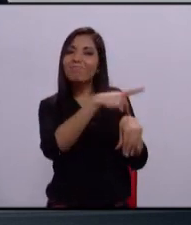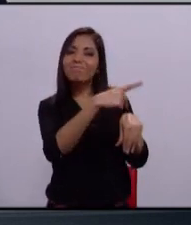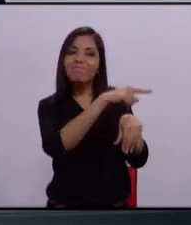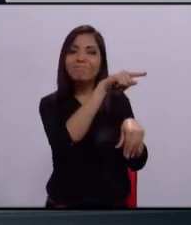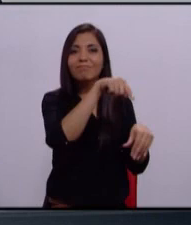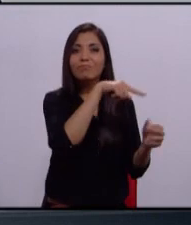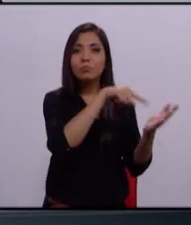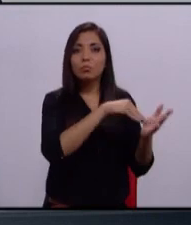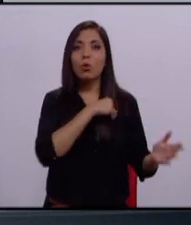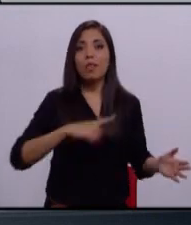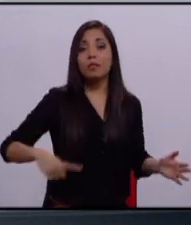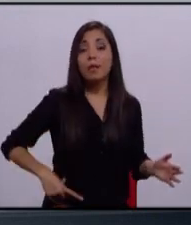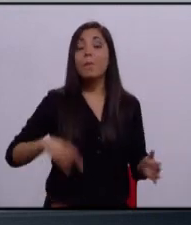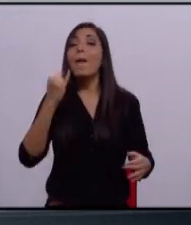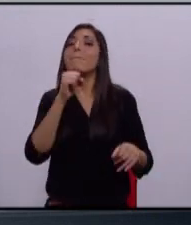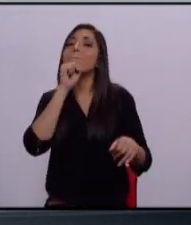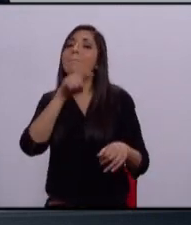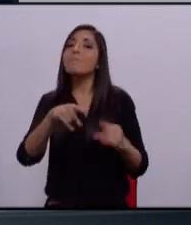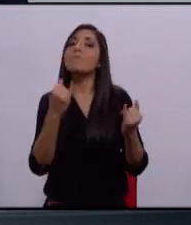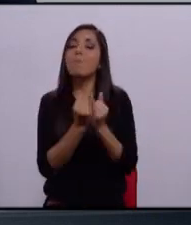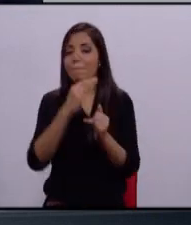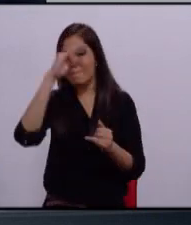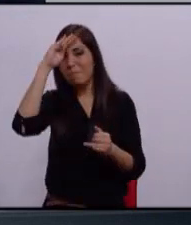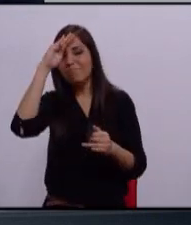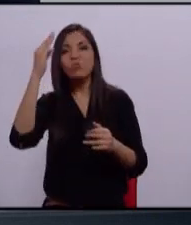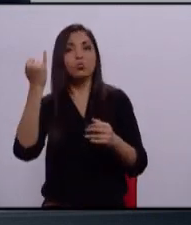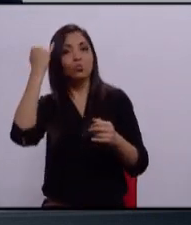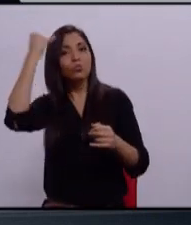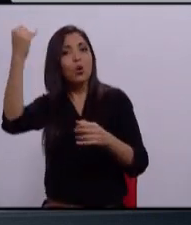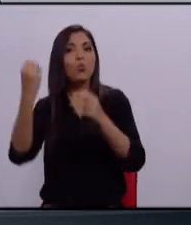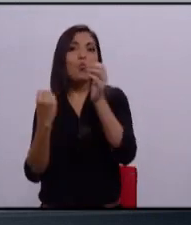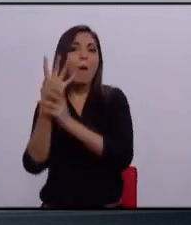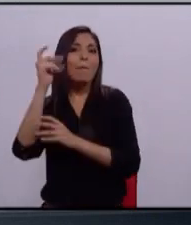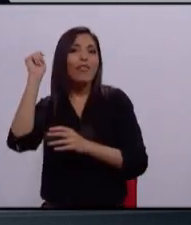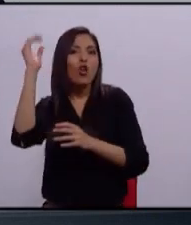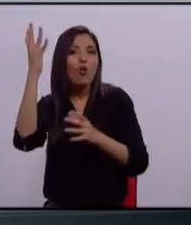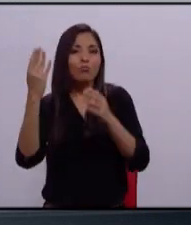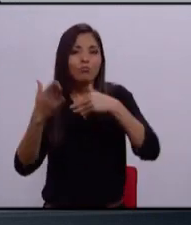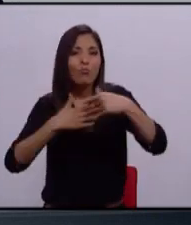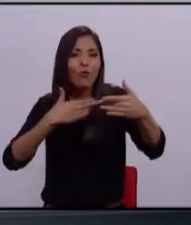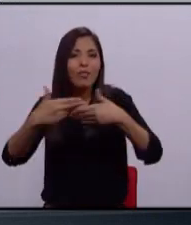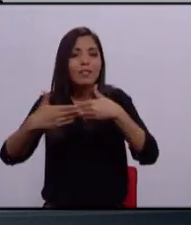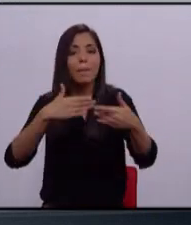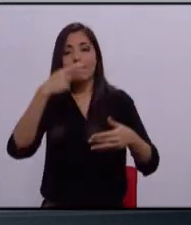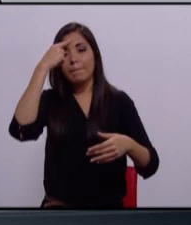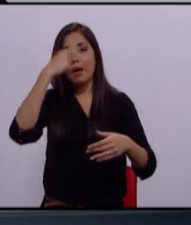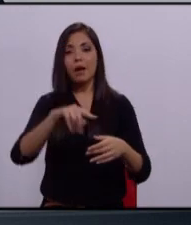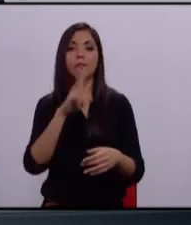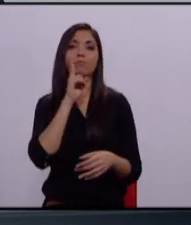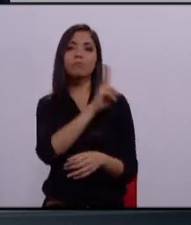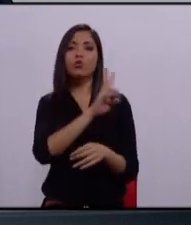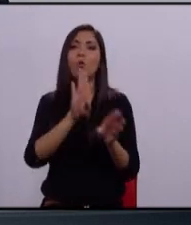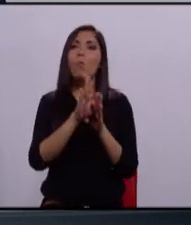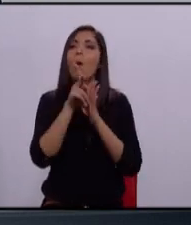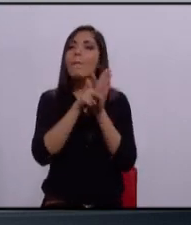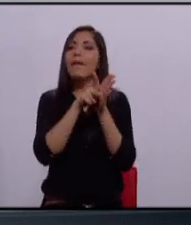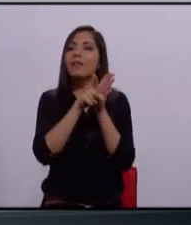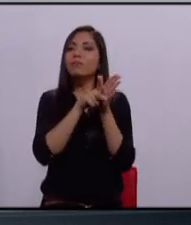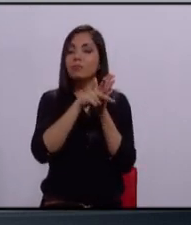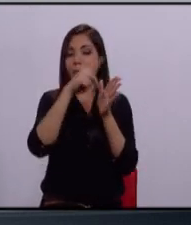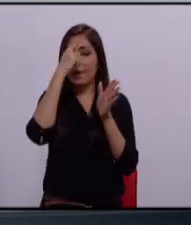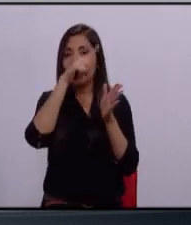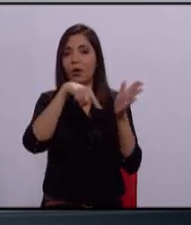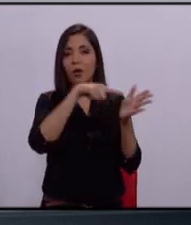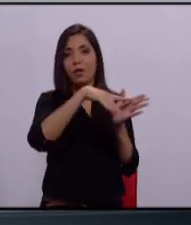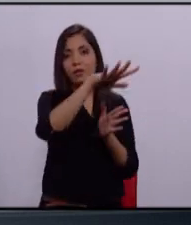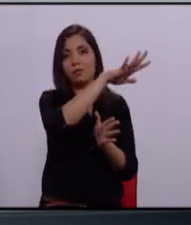Necesitamos también invertir en nuevas tecnologías y en un sistema amplio de videovigilancia para nuestra ciudad.